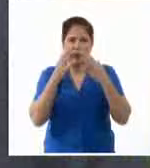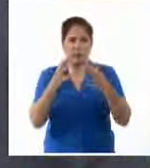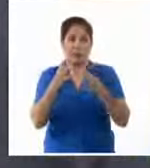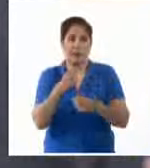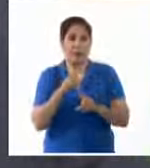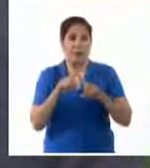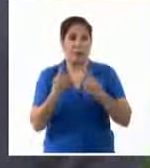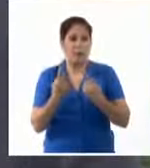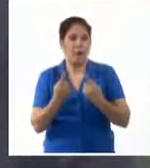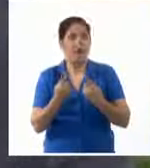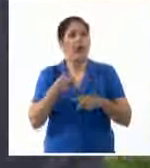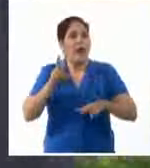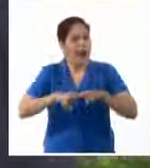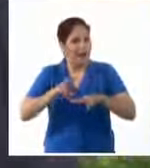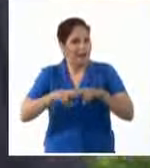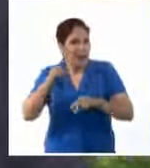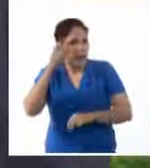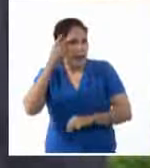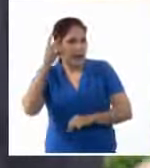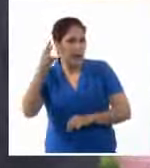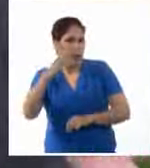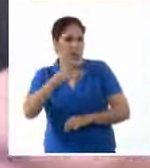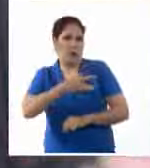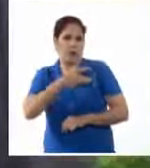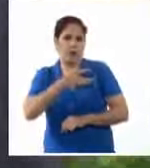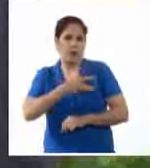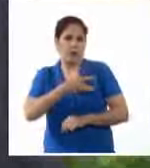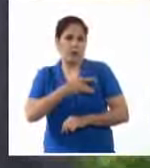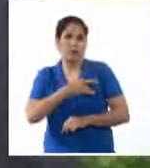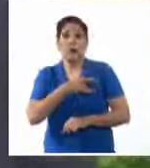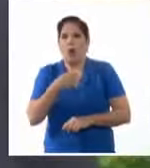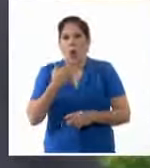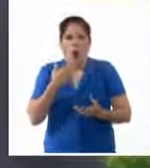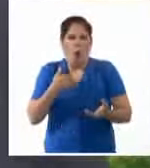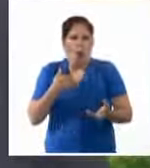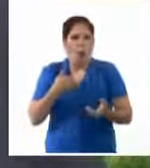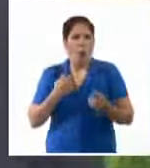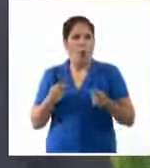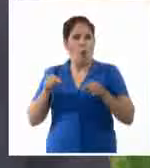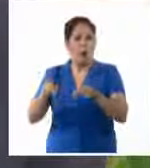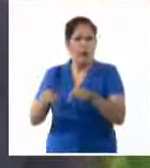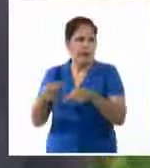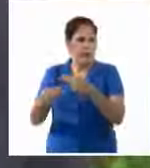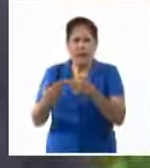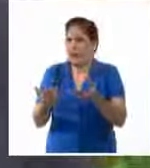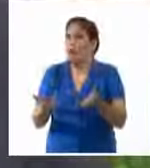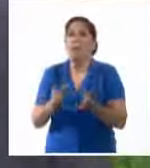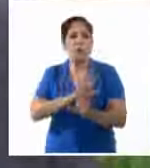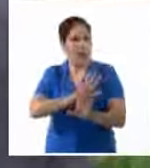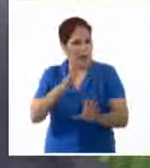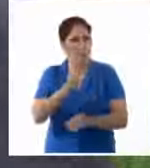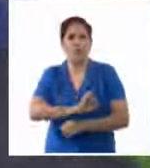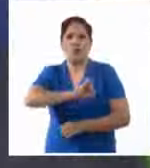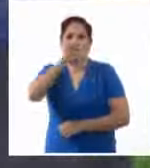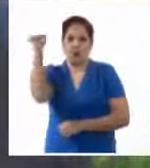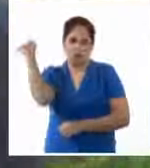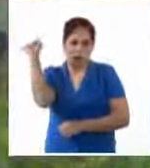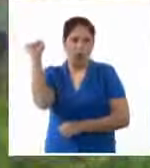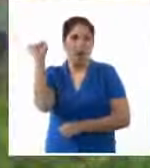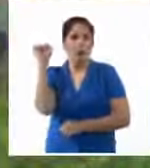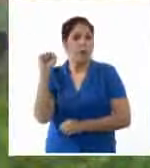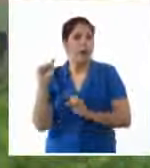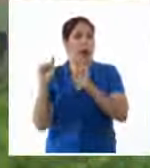concierto que se hizo con La Habana en la memoria y La Habana en el corazón, y lo que decíamos es cómo llevamos esto a La Habana. Y finalmente lo que parecía imposible,